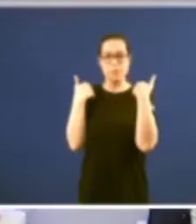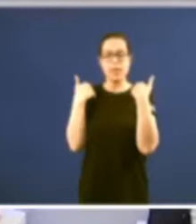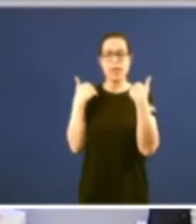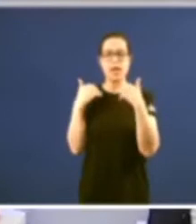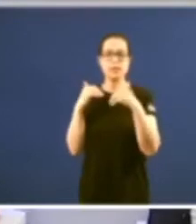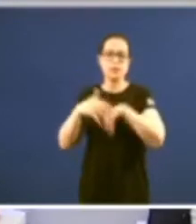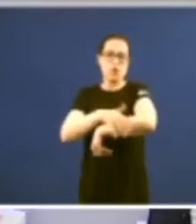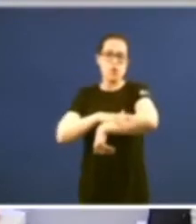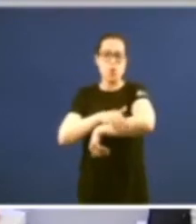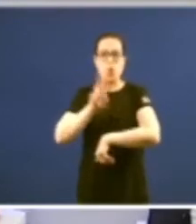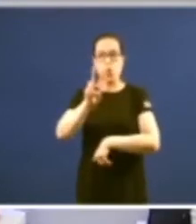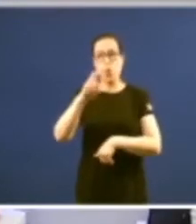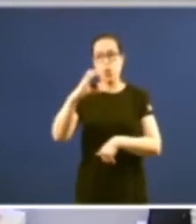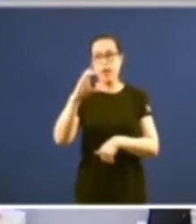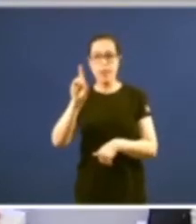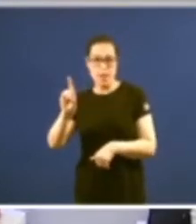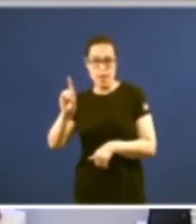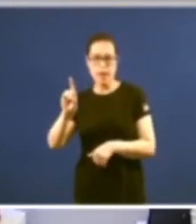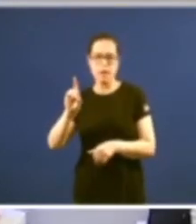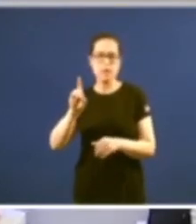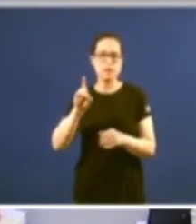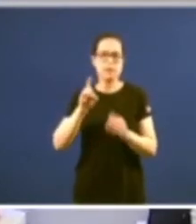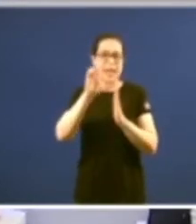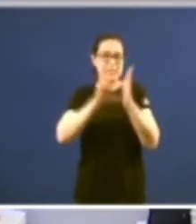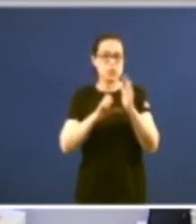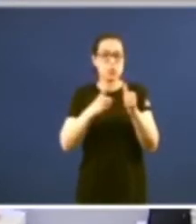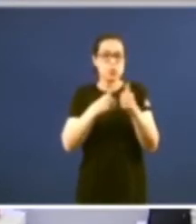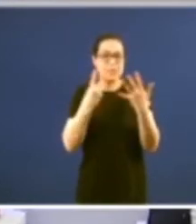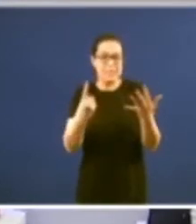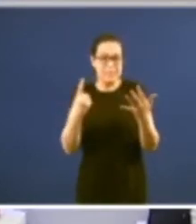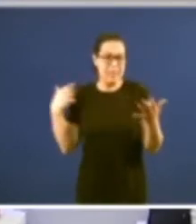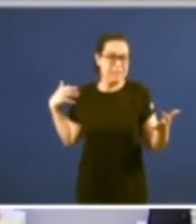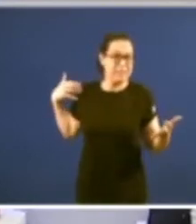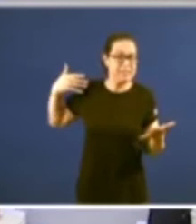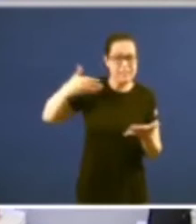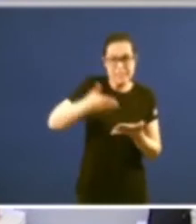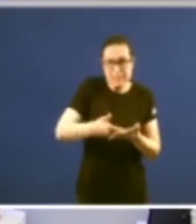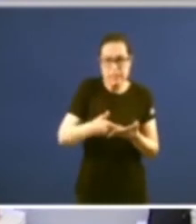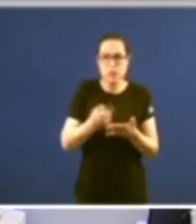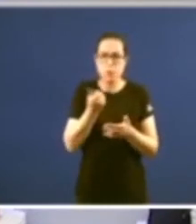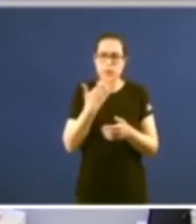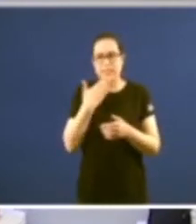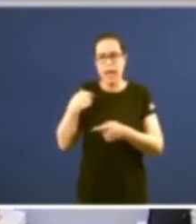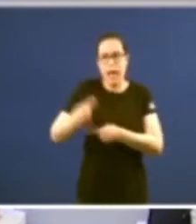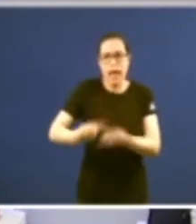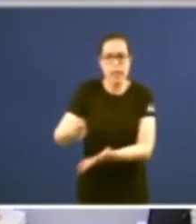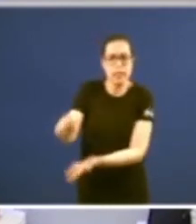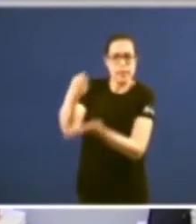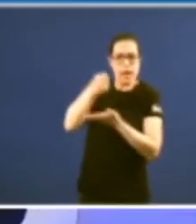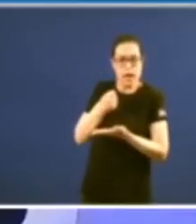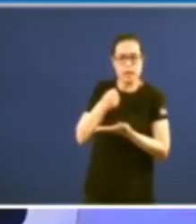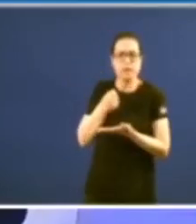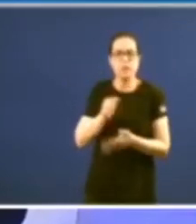recoñecías compromisos previamente adquiridos en engardanza do estatuto do 36 confundía a moderación galega con